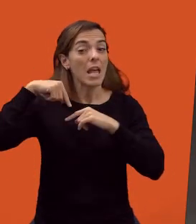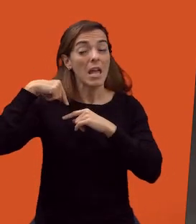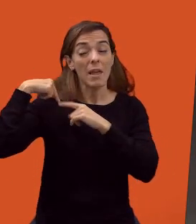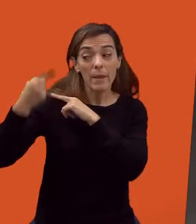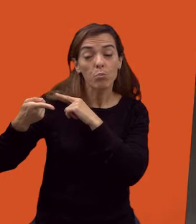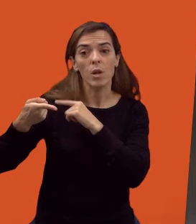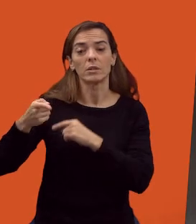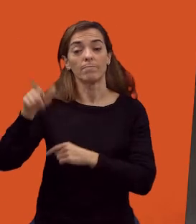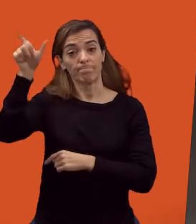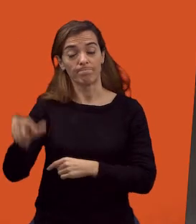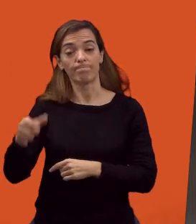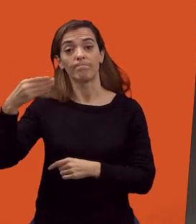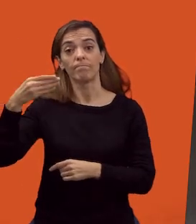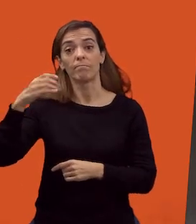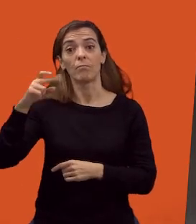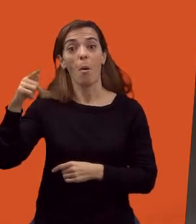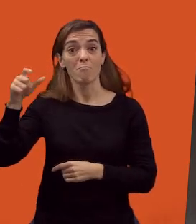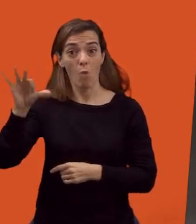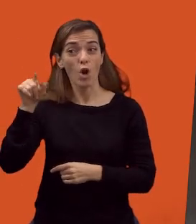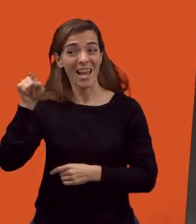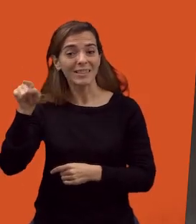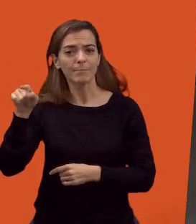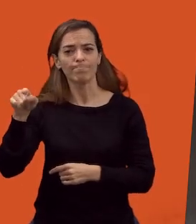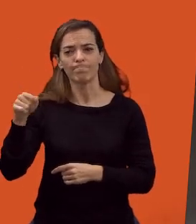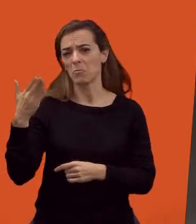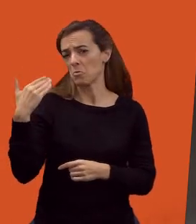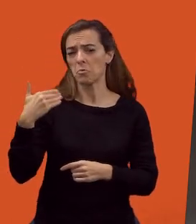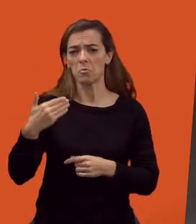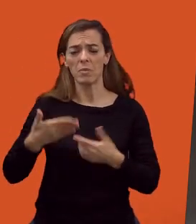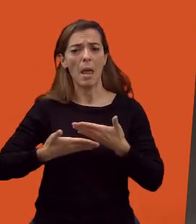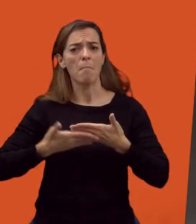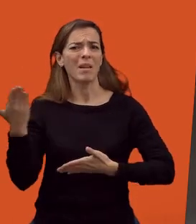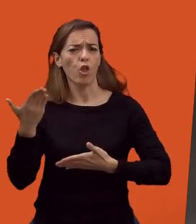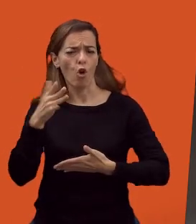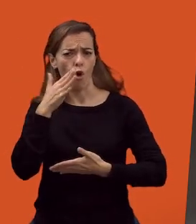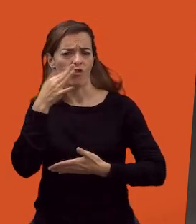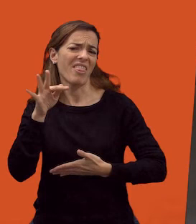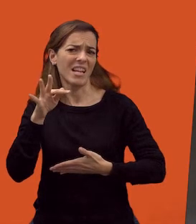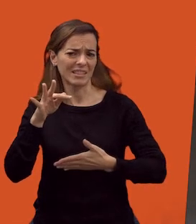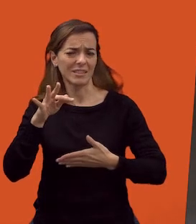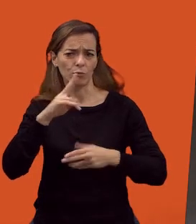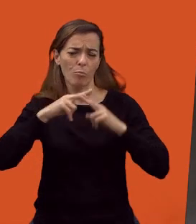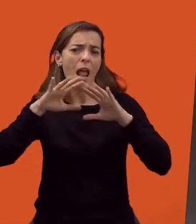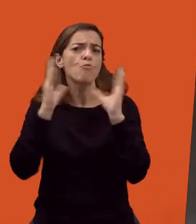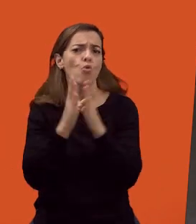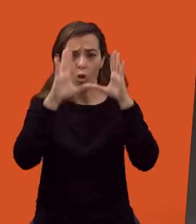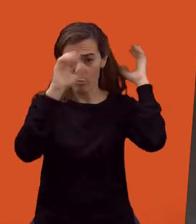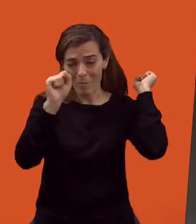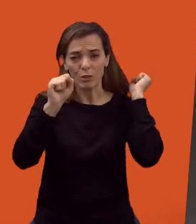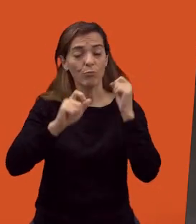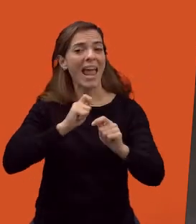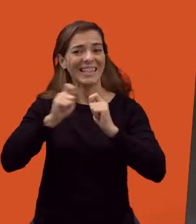hicieron en una entrevista a Borges en el